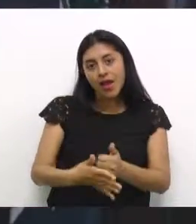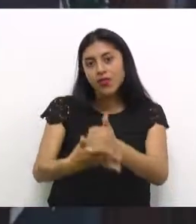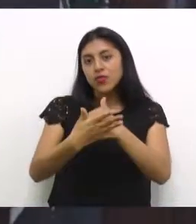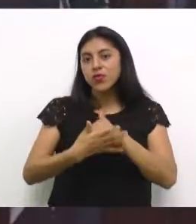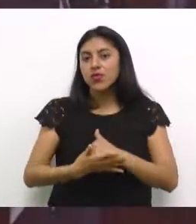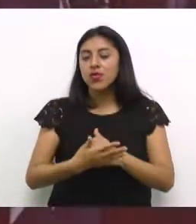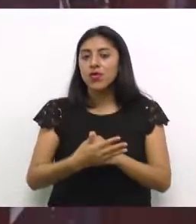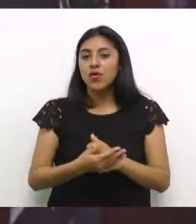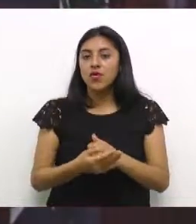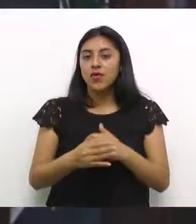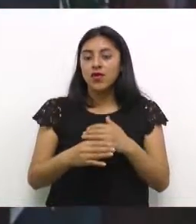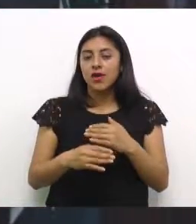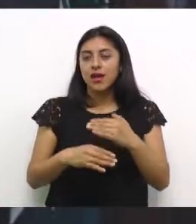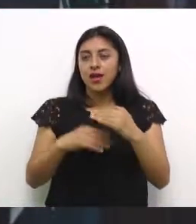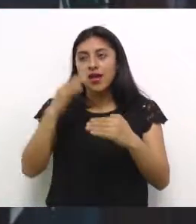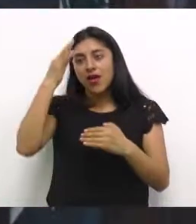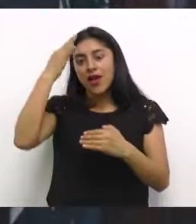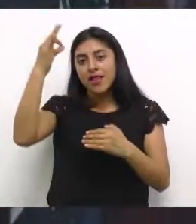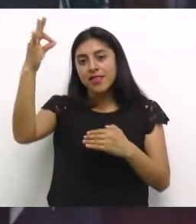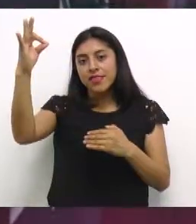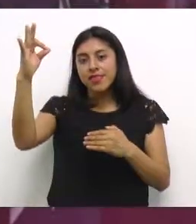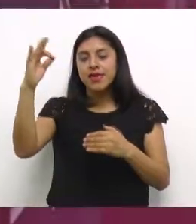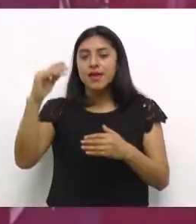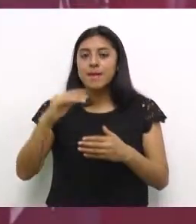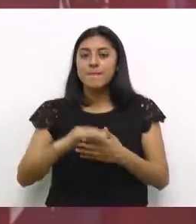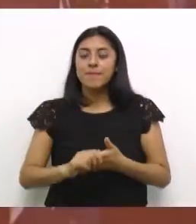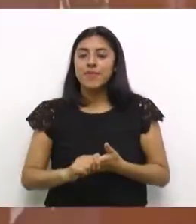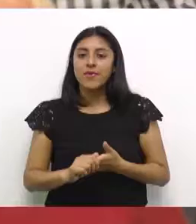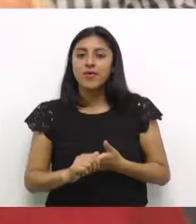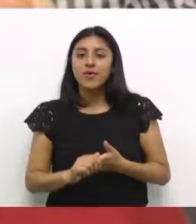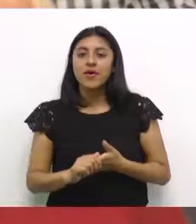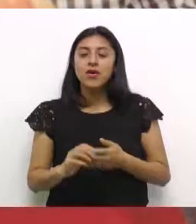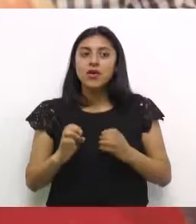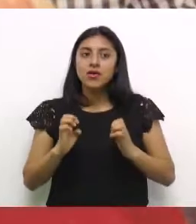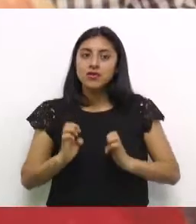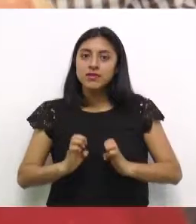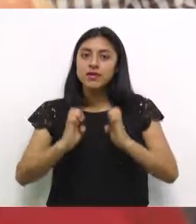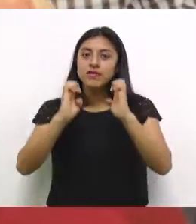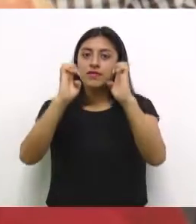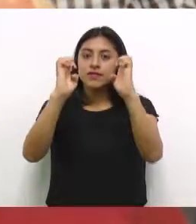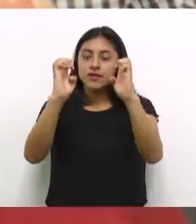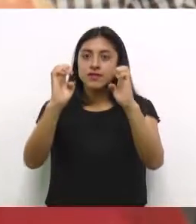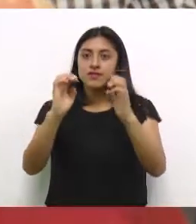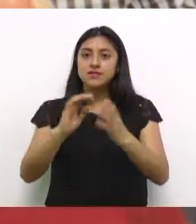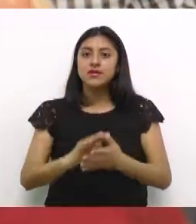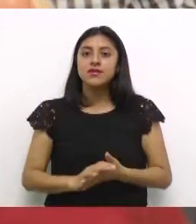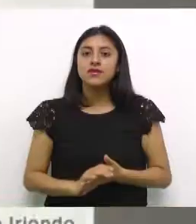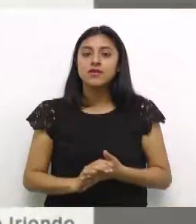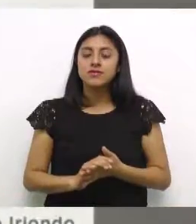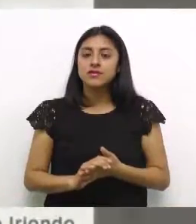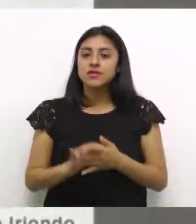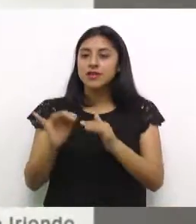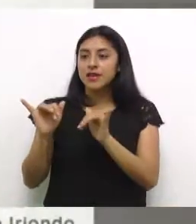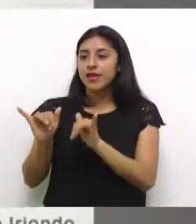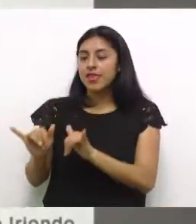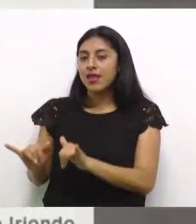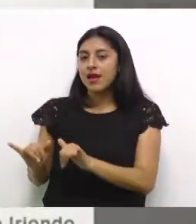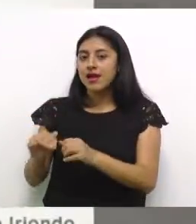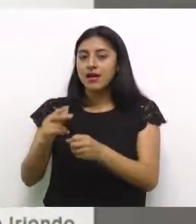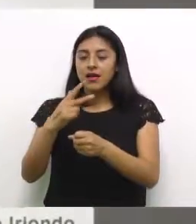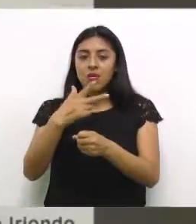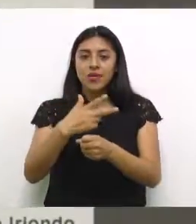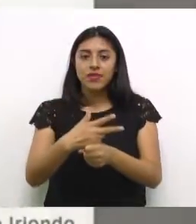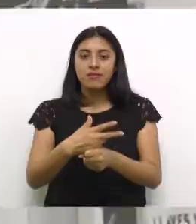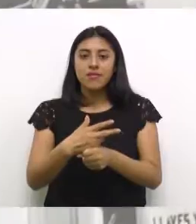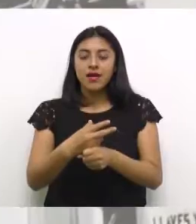al momento de adaptar sus ideas y creaciones, esto sirvió para que trascendieran con el paso del tiempo. Fue el gestor de la modernidad